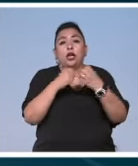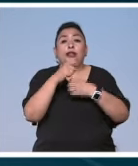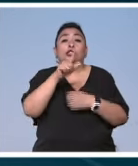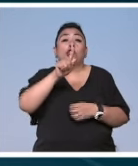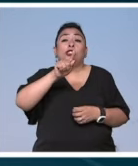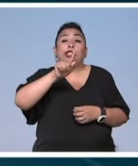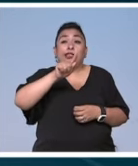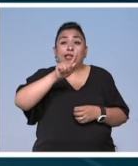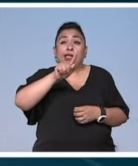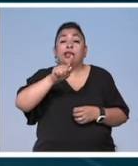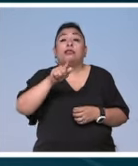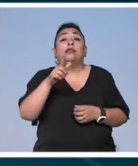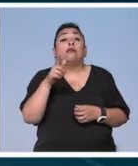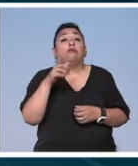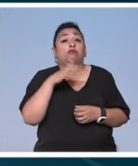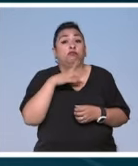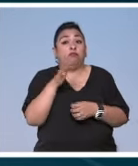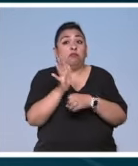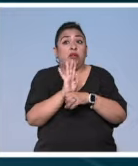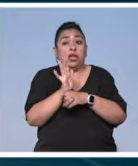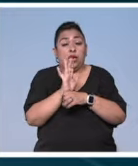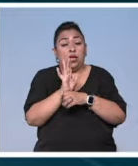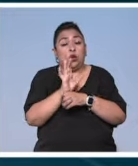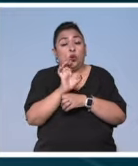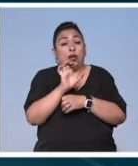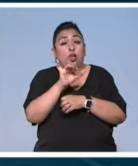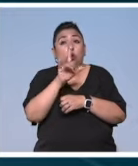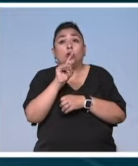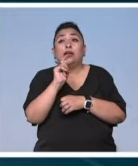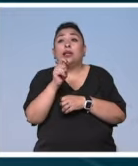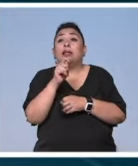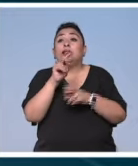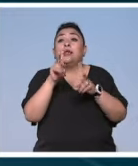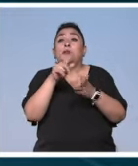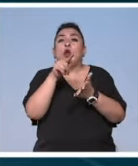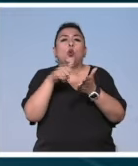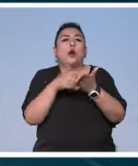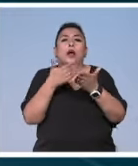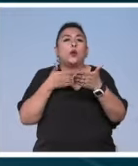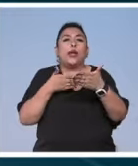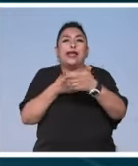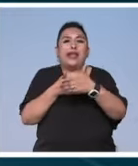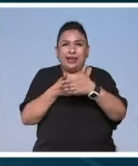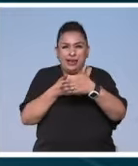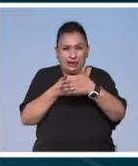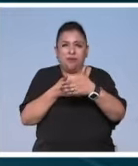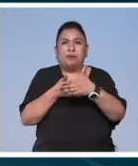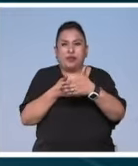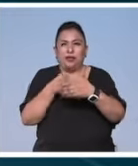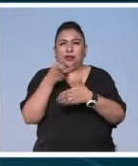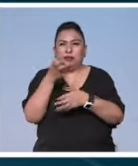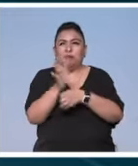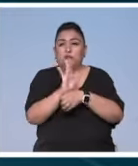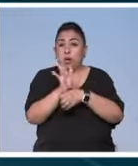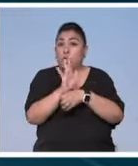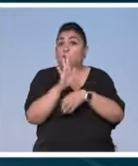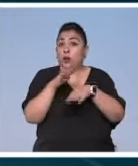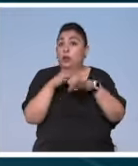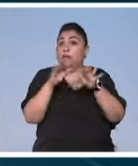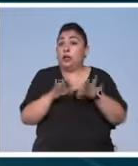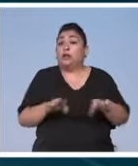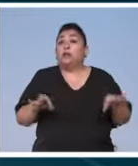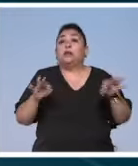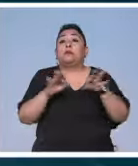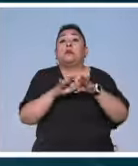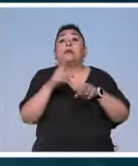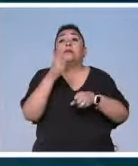se ha convertido en una película de culto se trata de El Lugar Sin Límites que es una de las películas más importantes